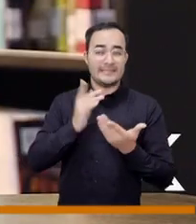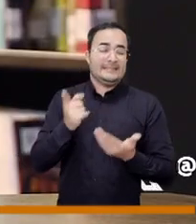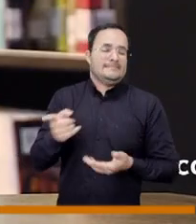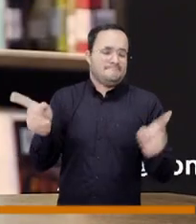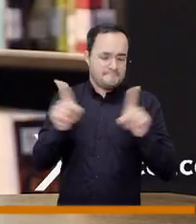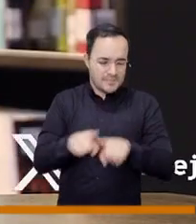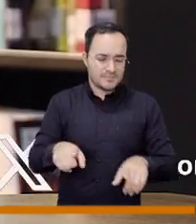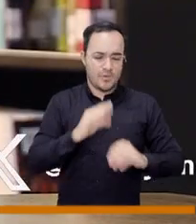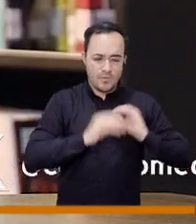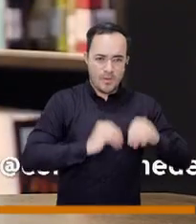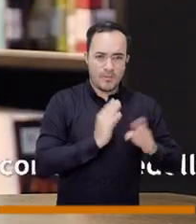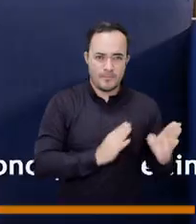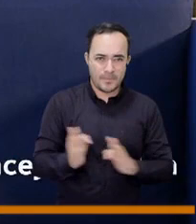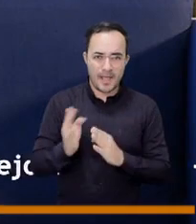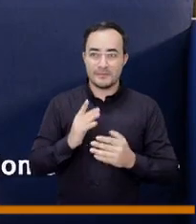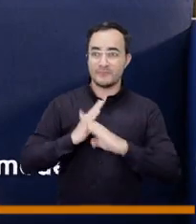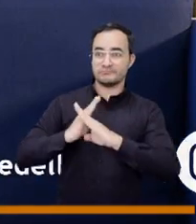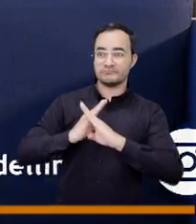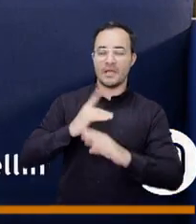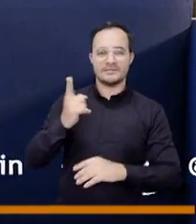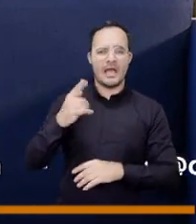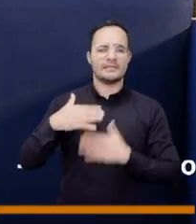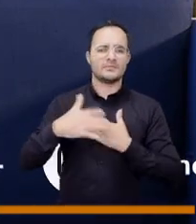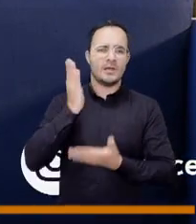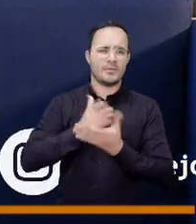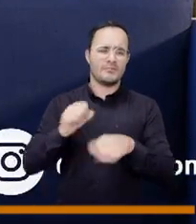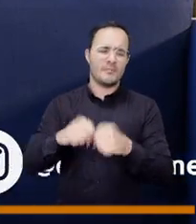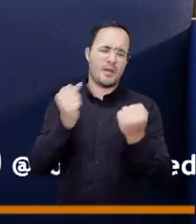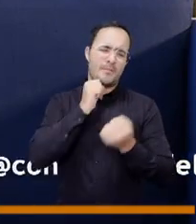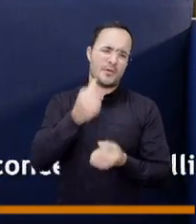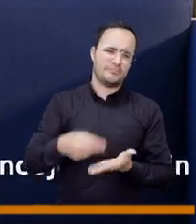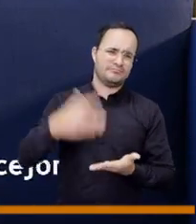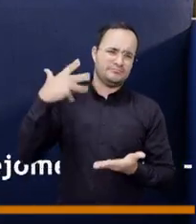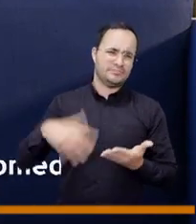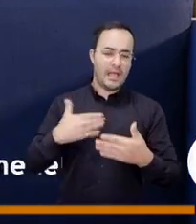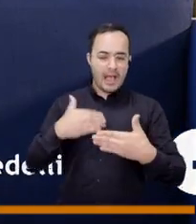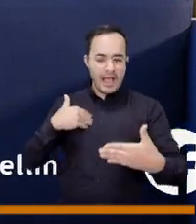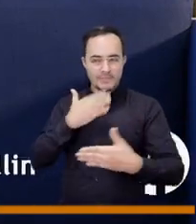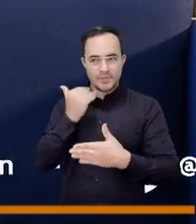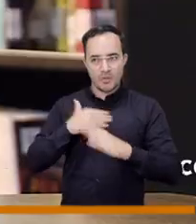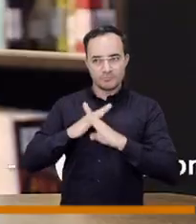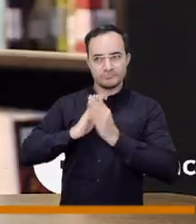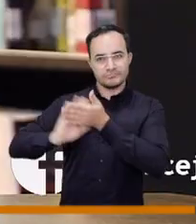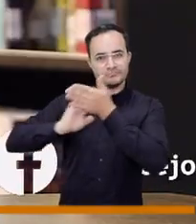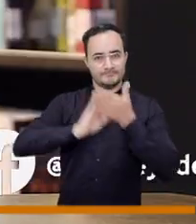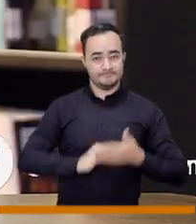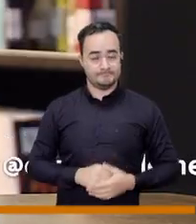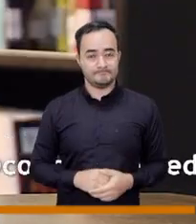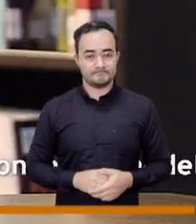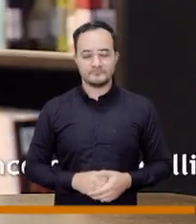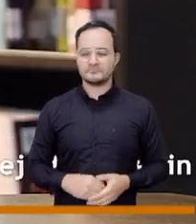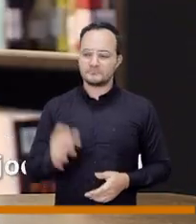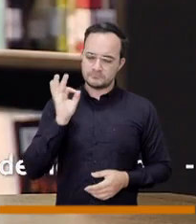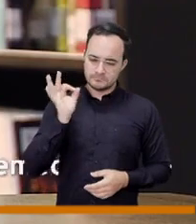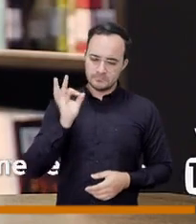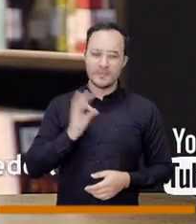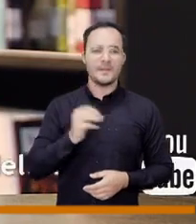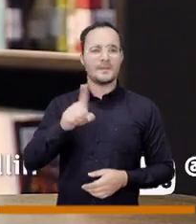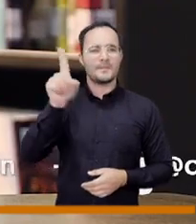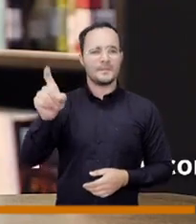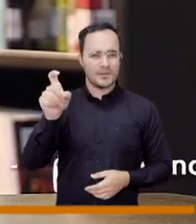mantenimiento preventivo economizamos dinero y tenemos un impacto social en nuestra ciudad bueno la pregunta